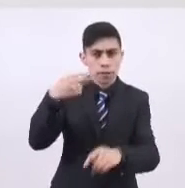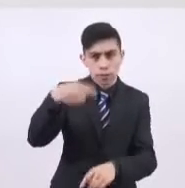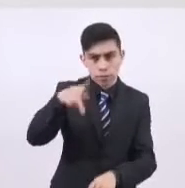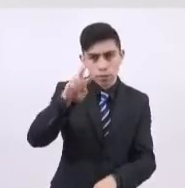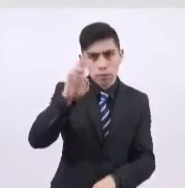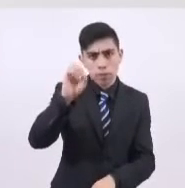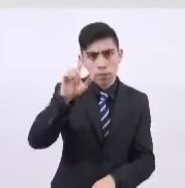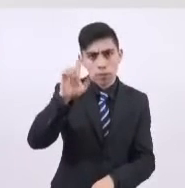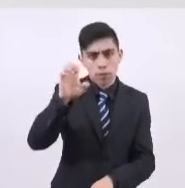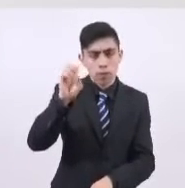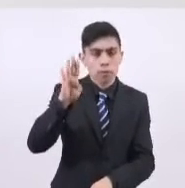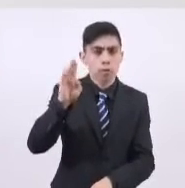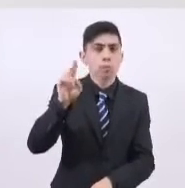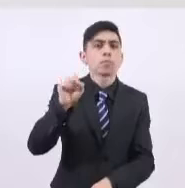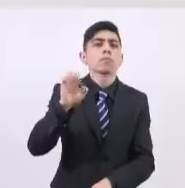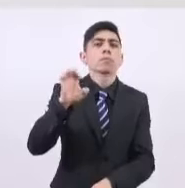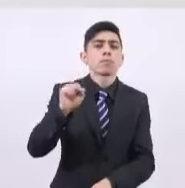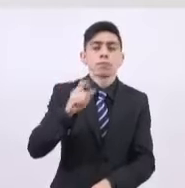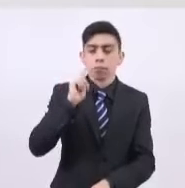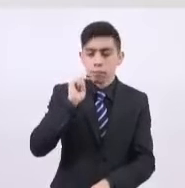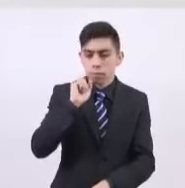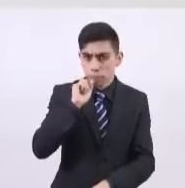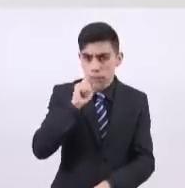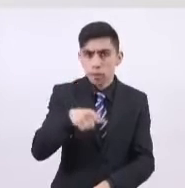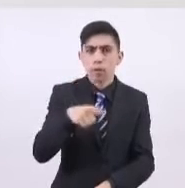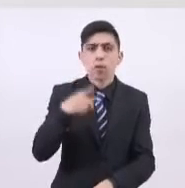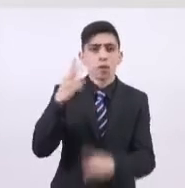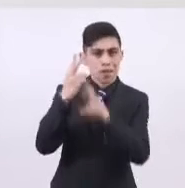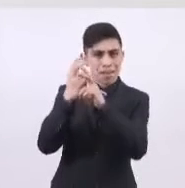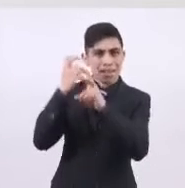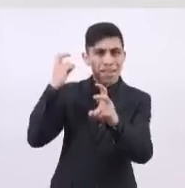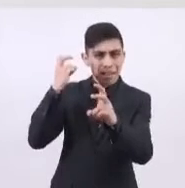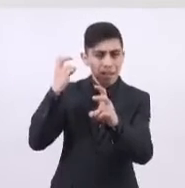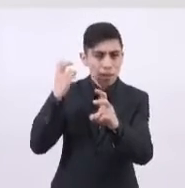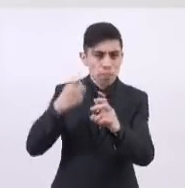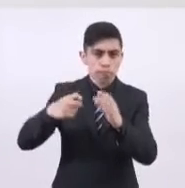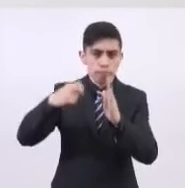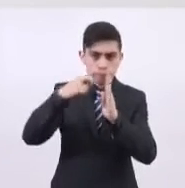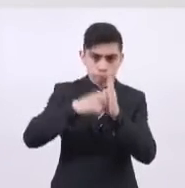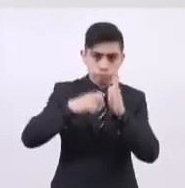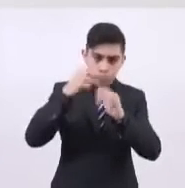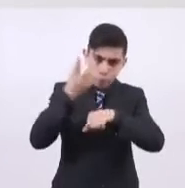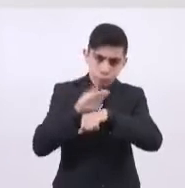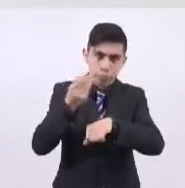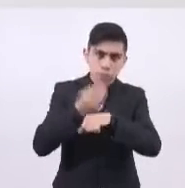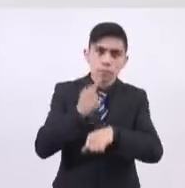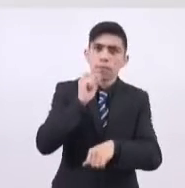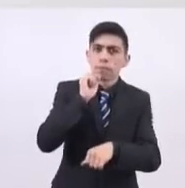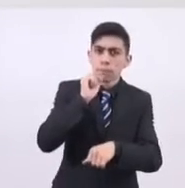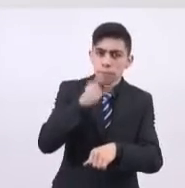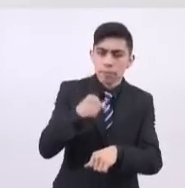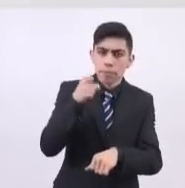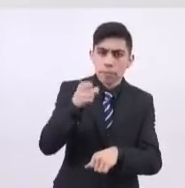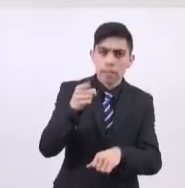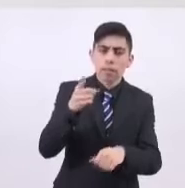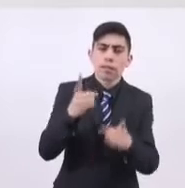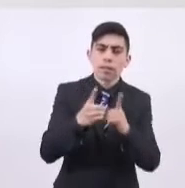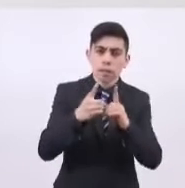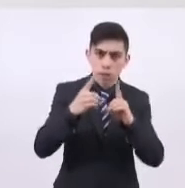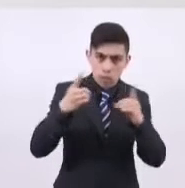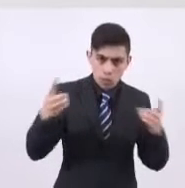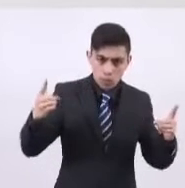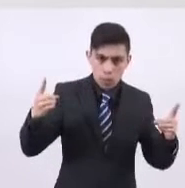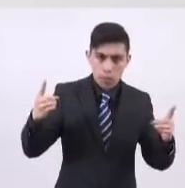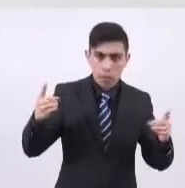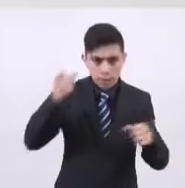renovación de la vía del tren ligero. Destaca su actividad profesional al haber sido director general de Metrobús por más